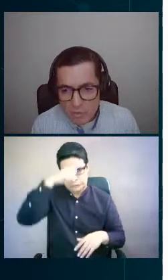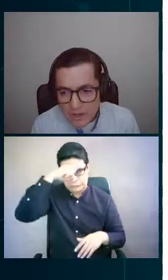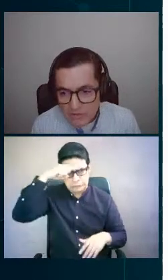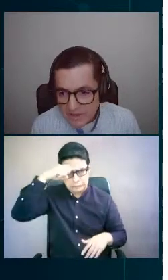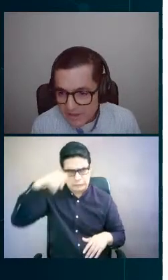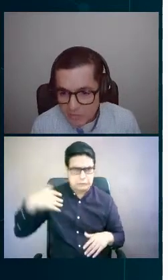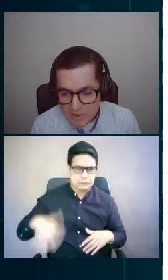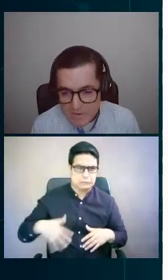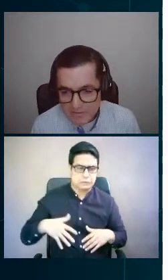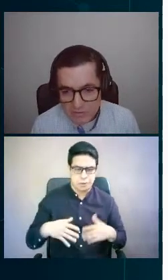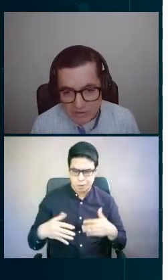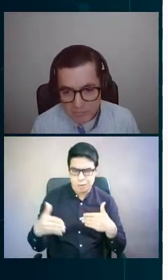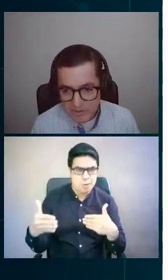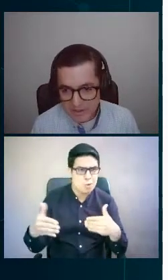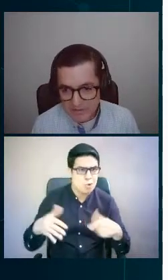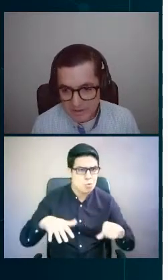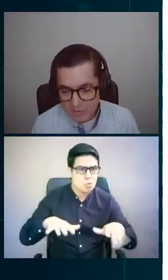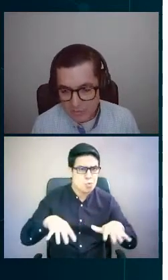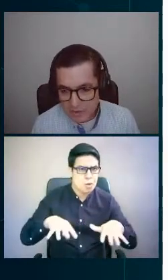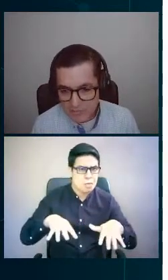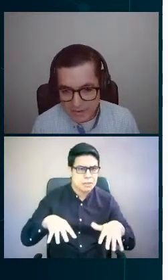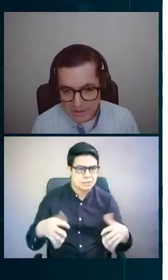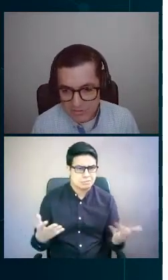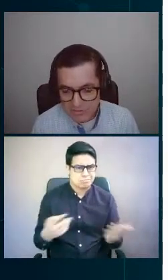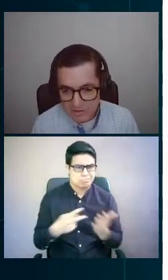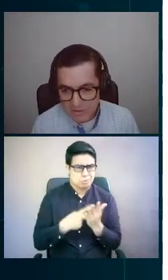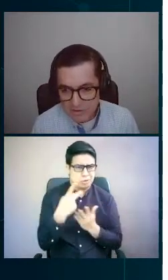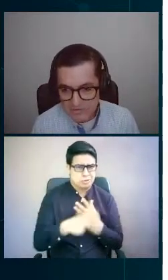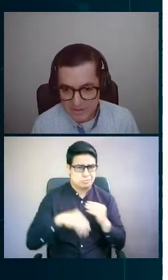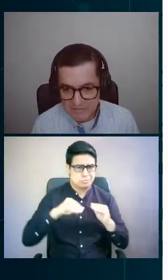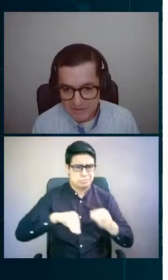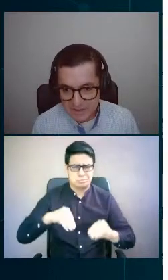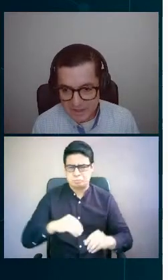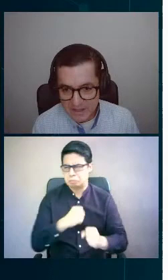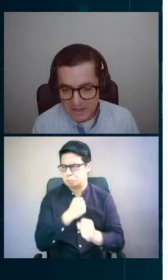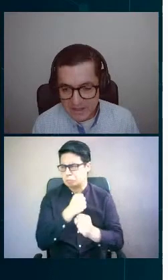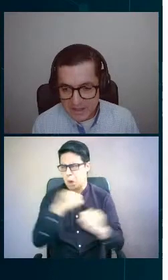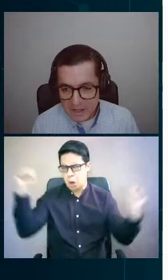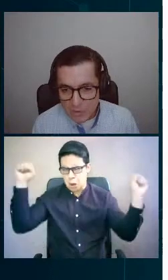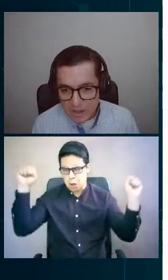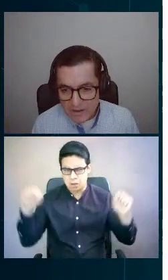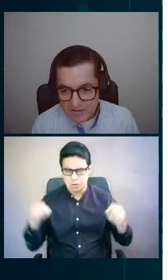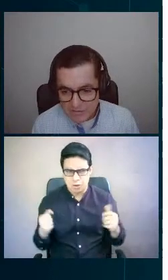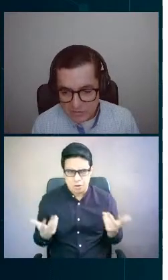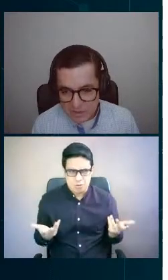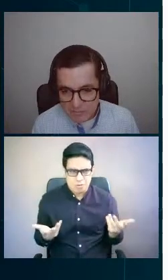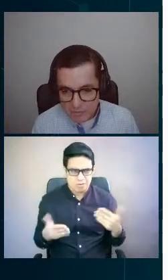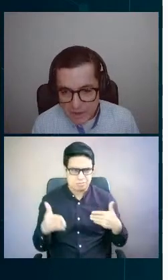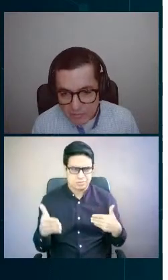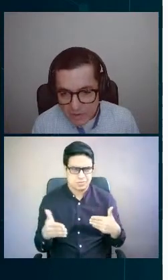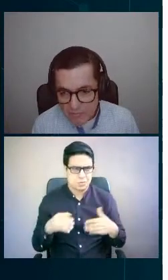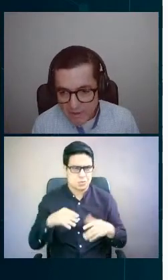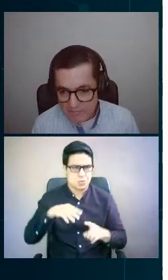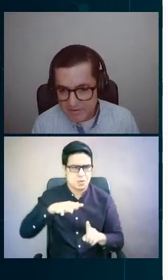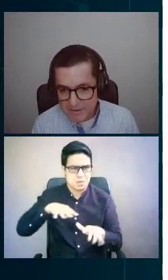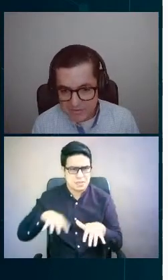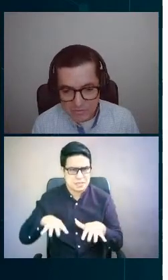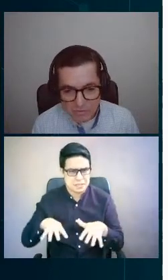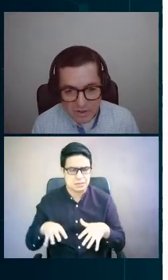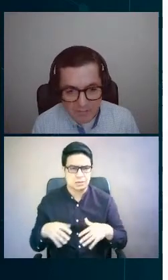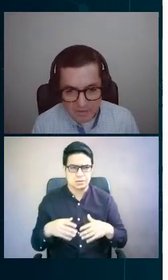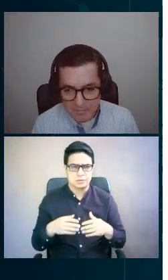tiempo de locura. sea, en nueve meses no se puede realizar un proyecto. Imagínense ustedes lo que significa la organización del proyecto, la